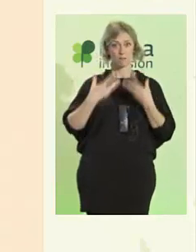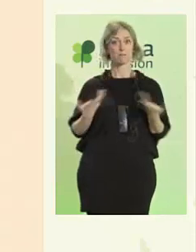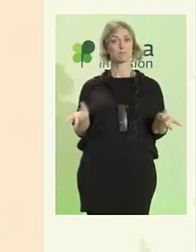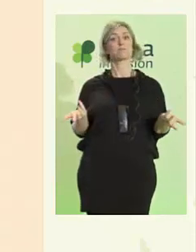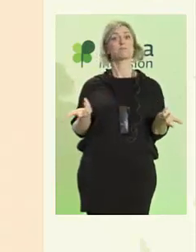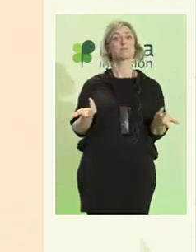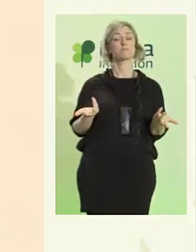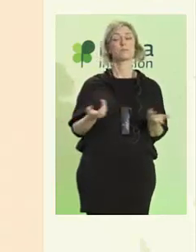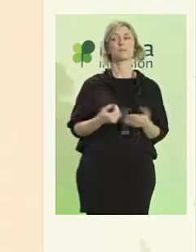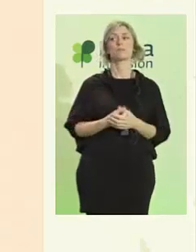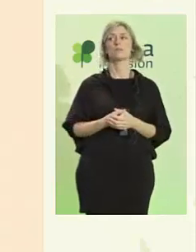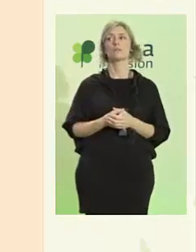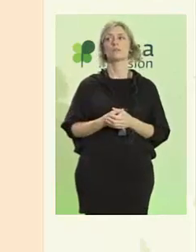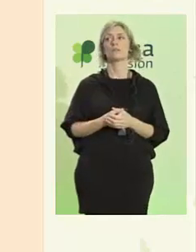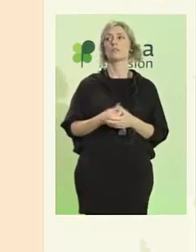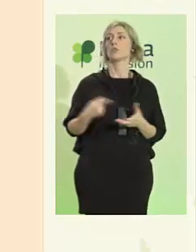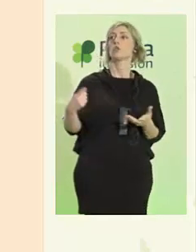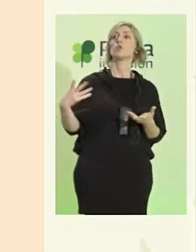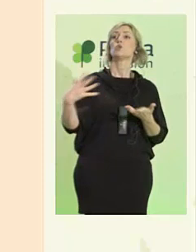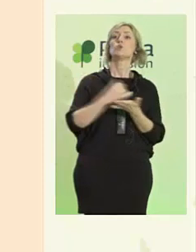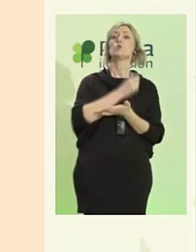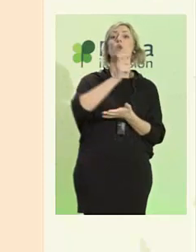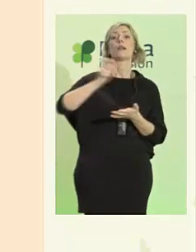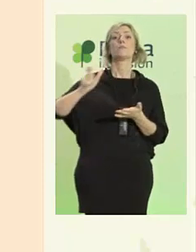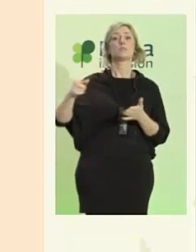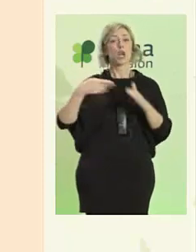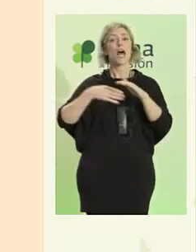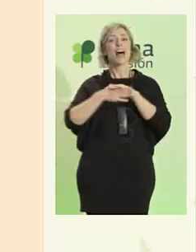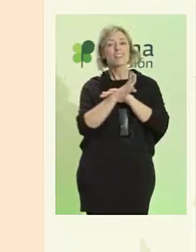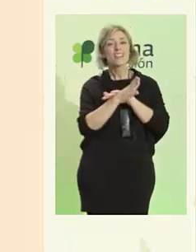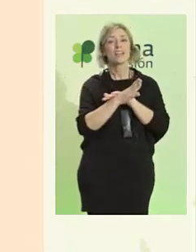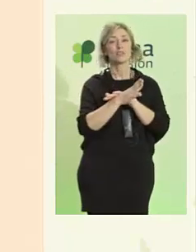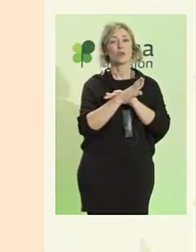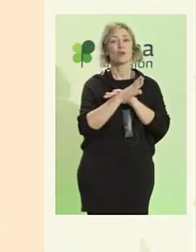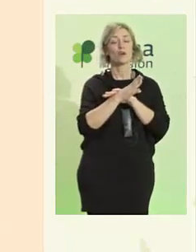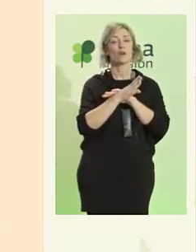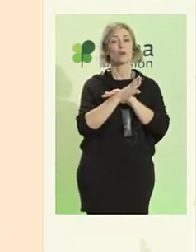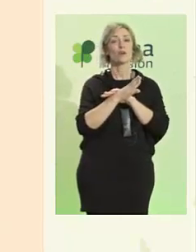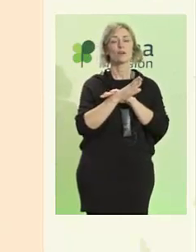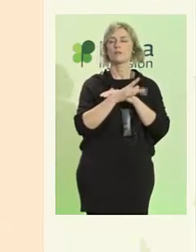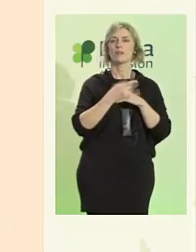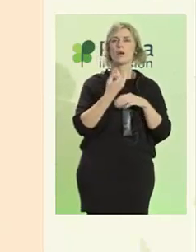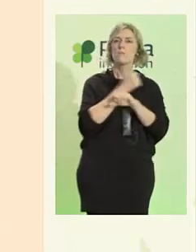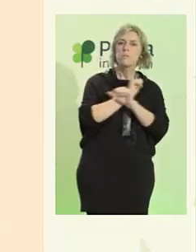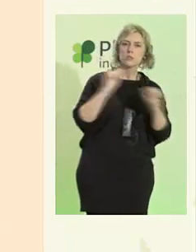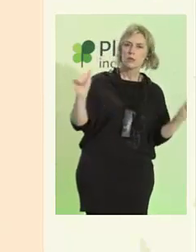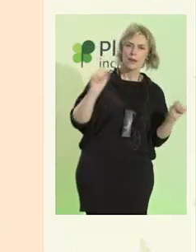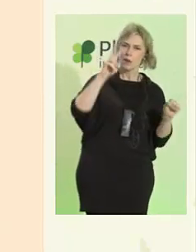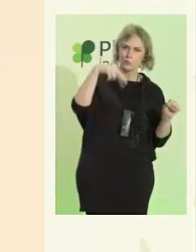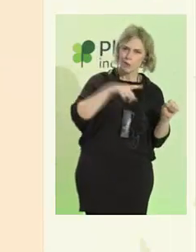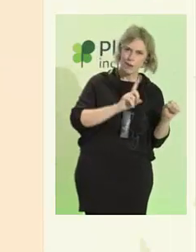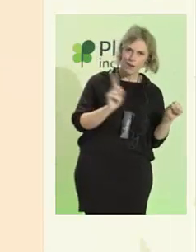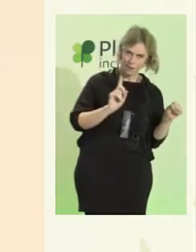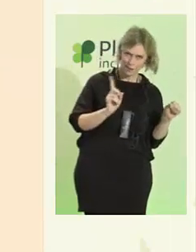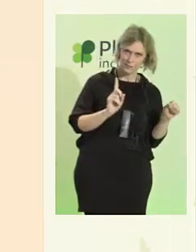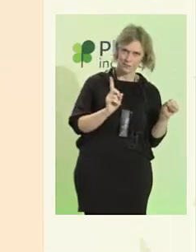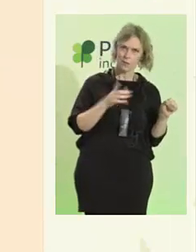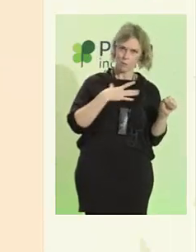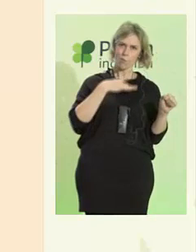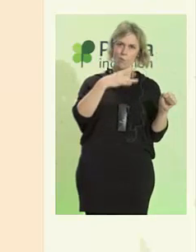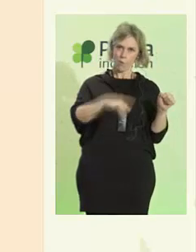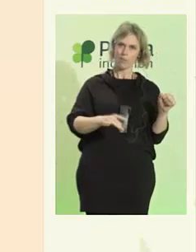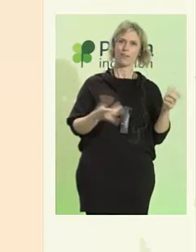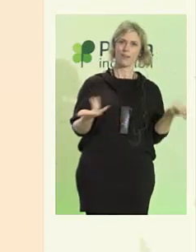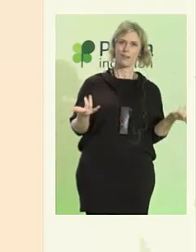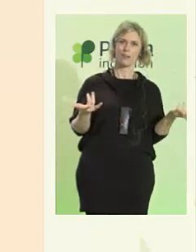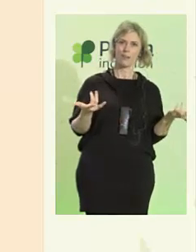a la que todos podemos acceder. No es imposible. Todo esto que he mencionado